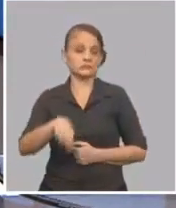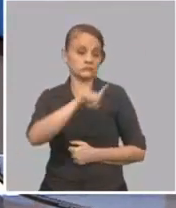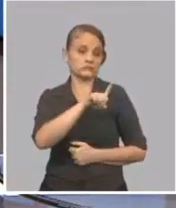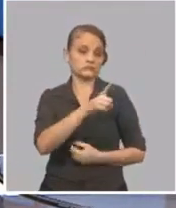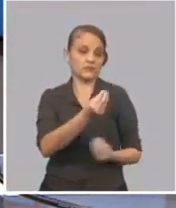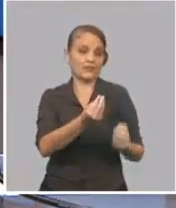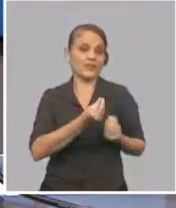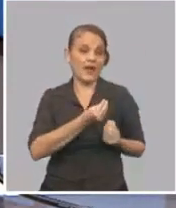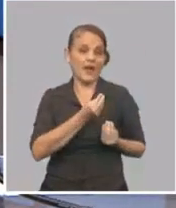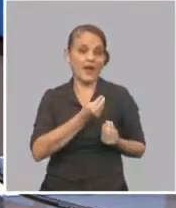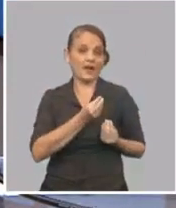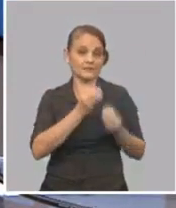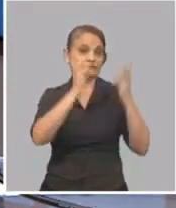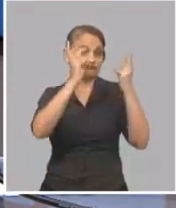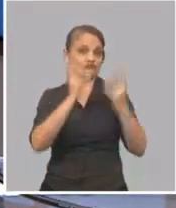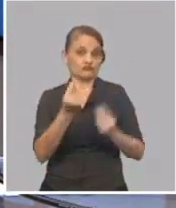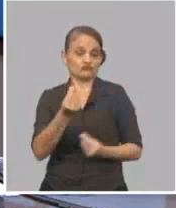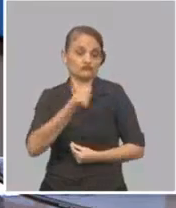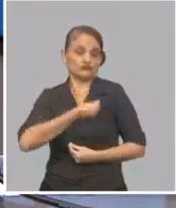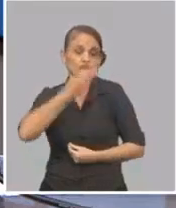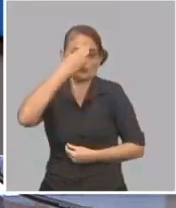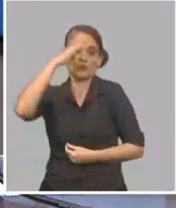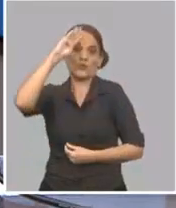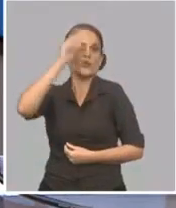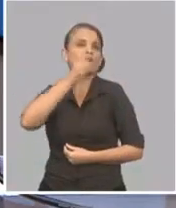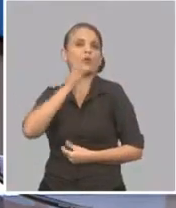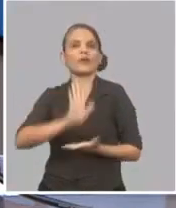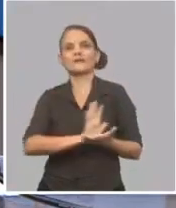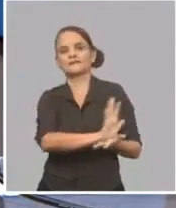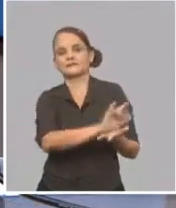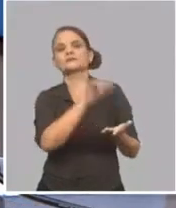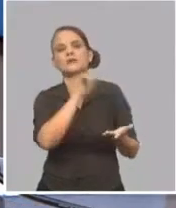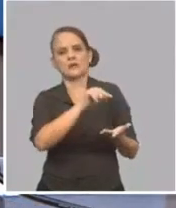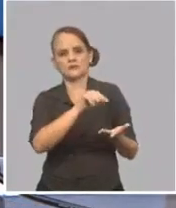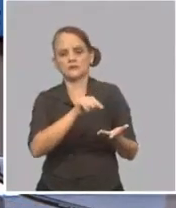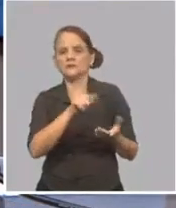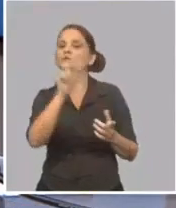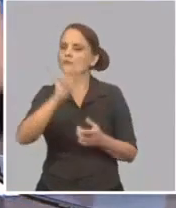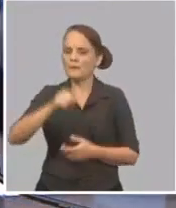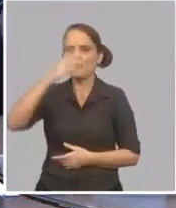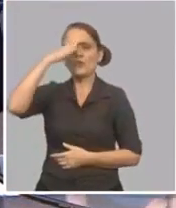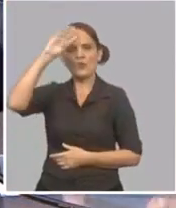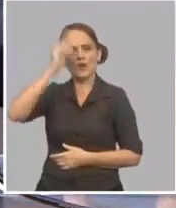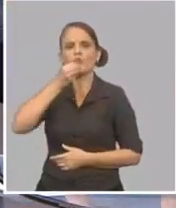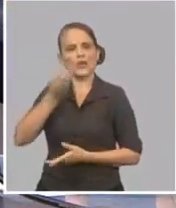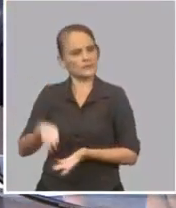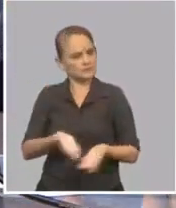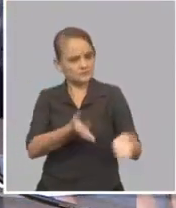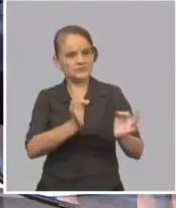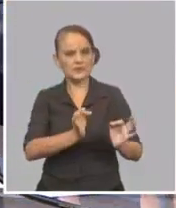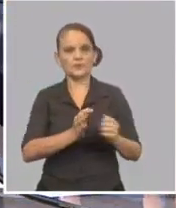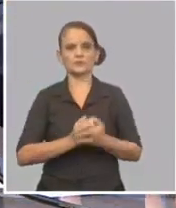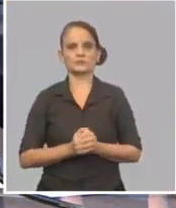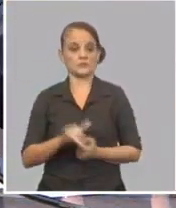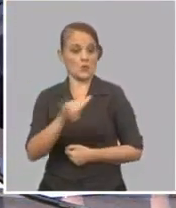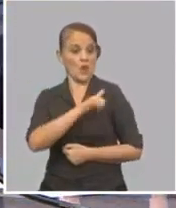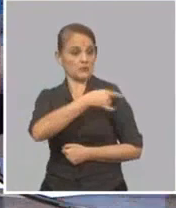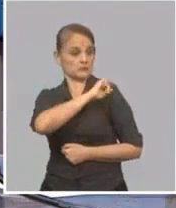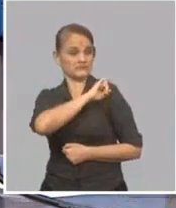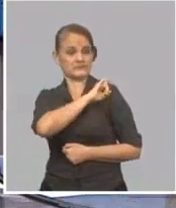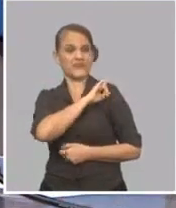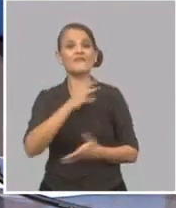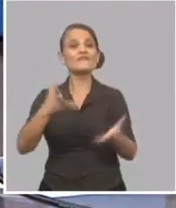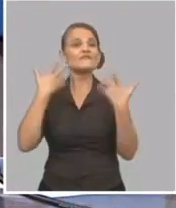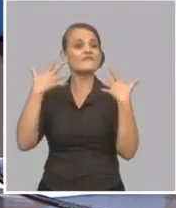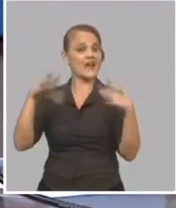no podemos renunciar a él en ningún momento. Y además, como hicimos en este verano, continuaremos